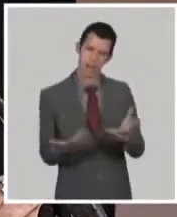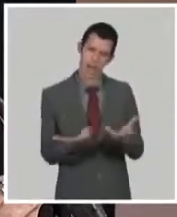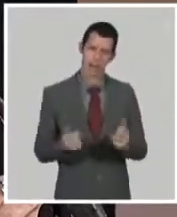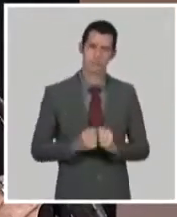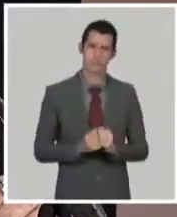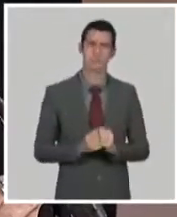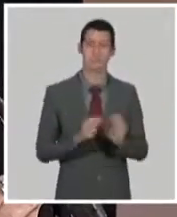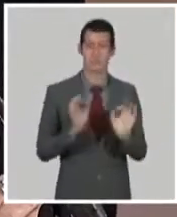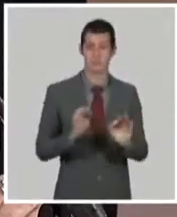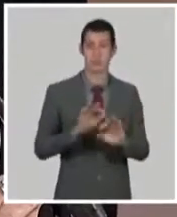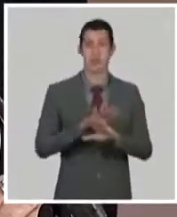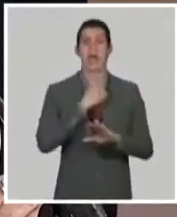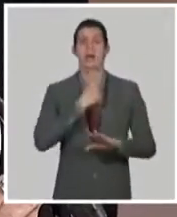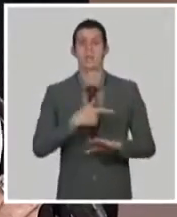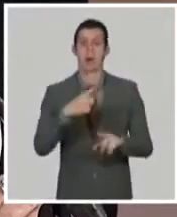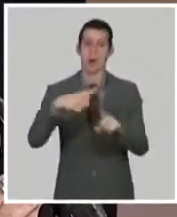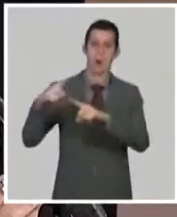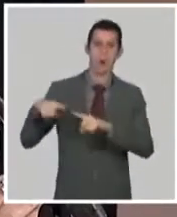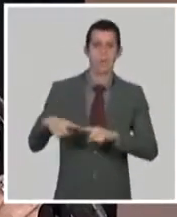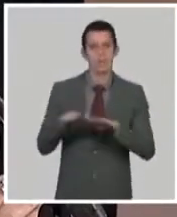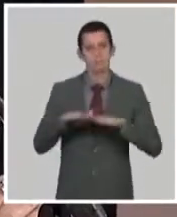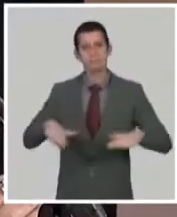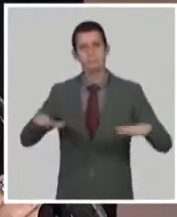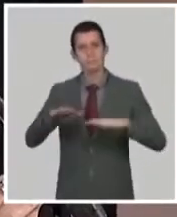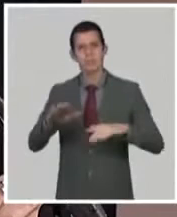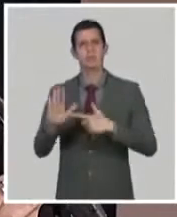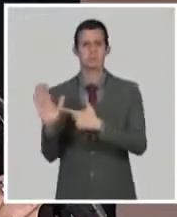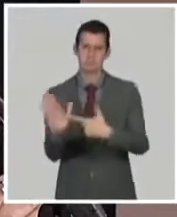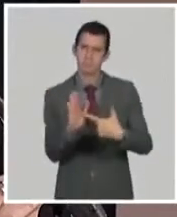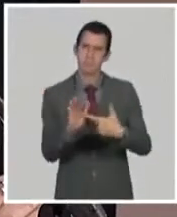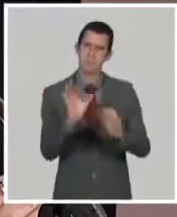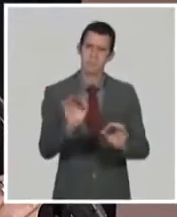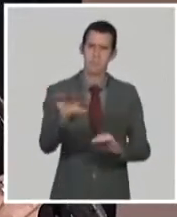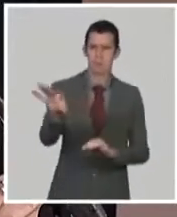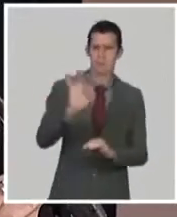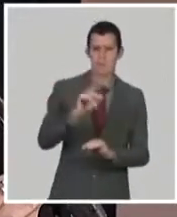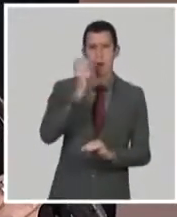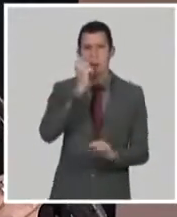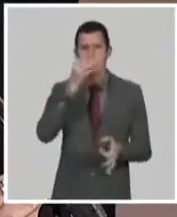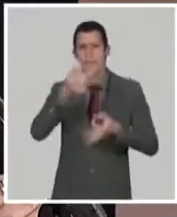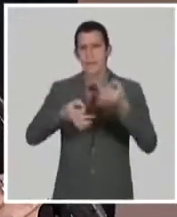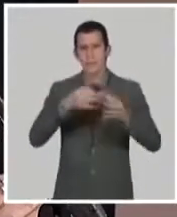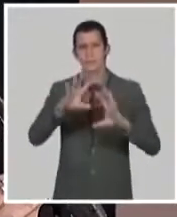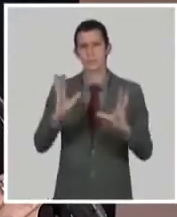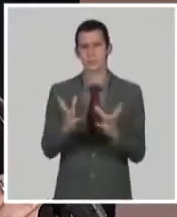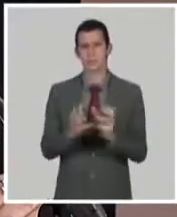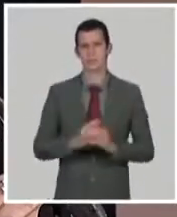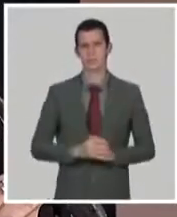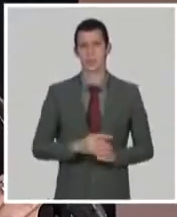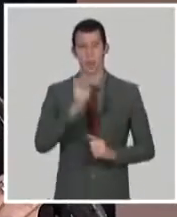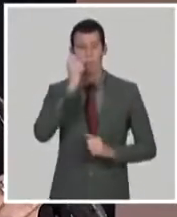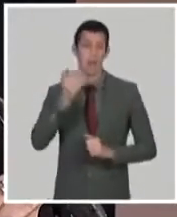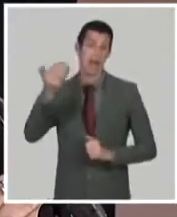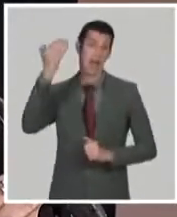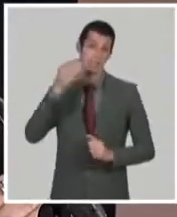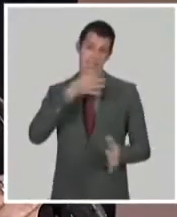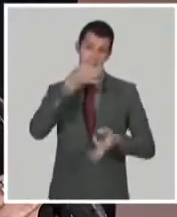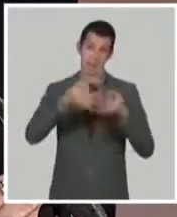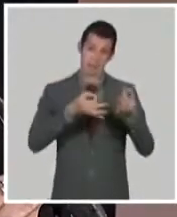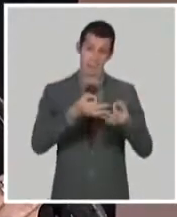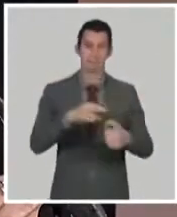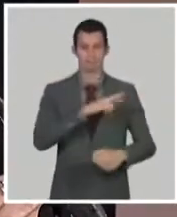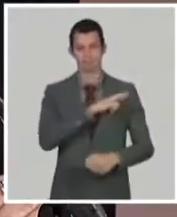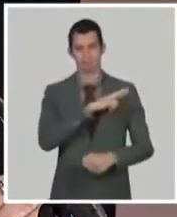actuación cubano y también, bueno, me uno a las palabras del doctor Vicente. Nosotros somos representantes aquí para